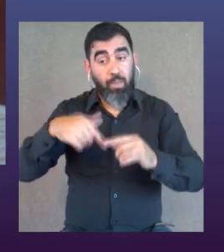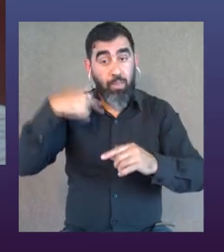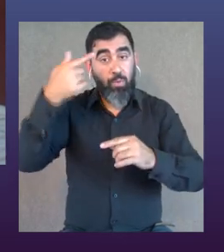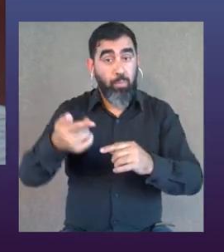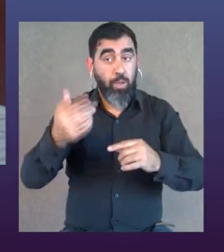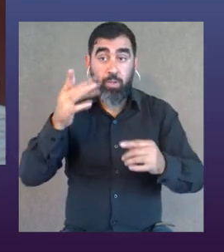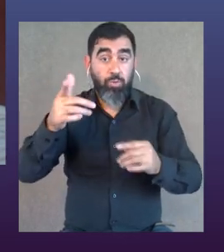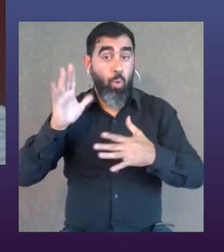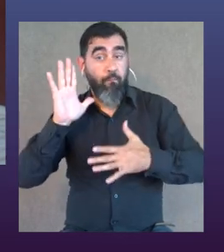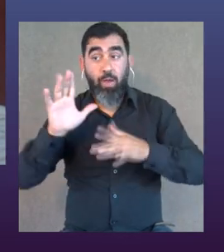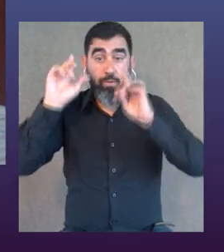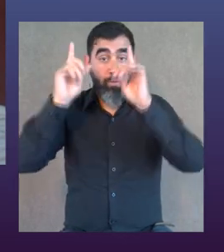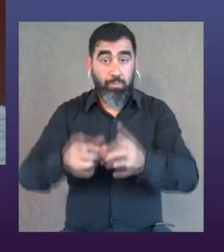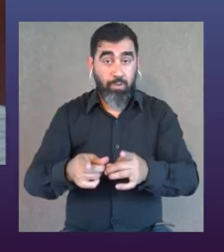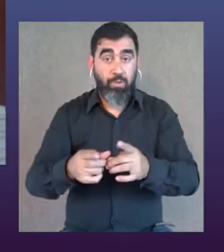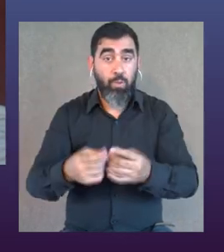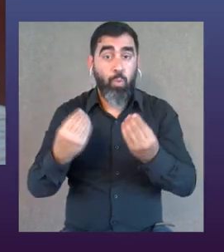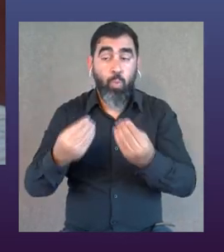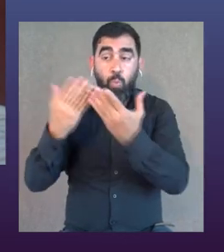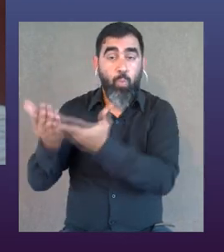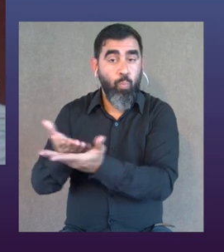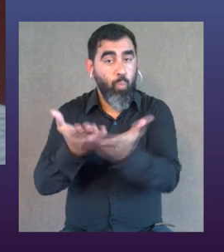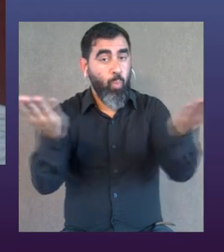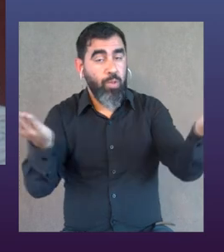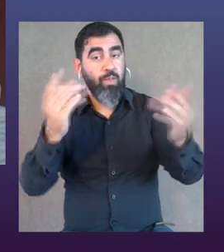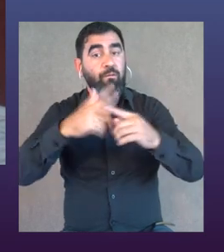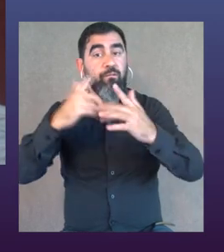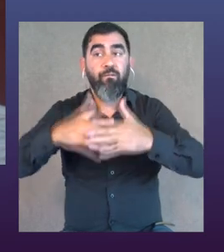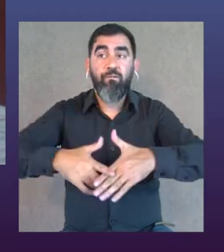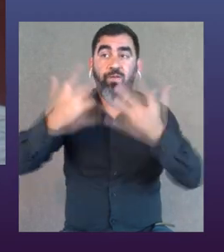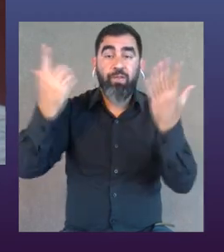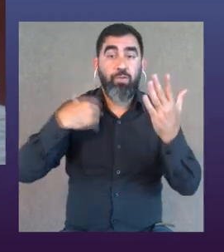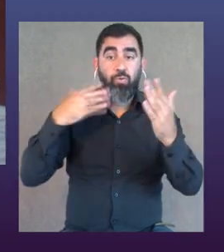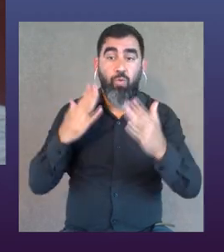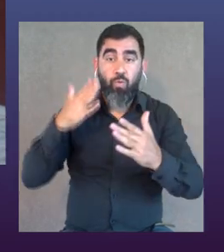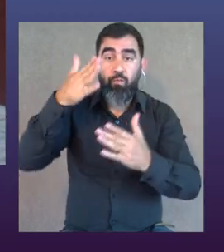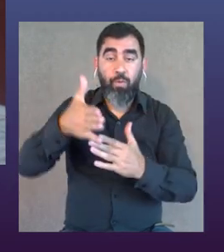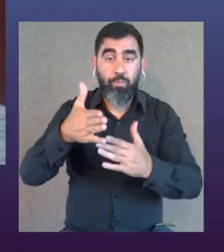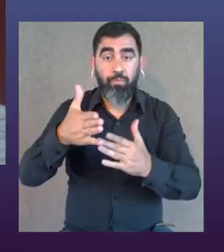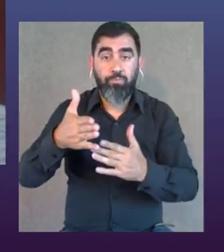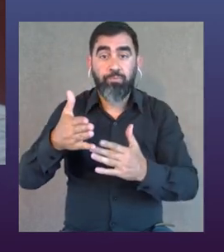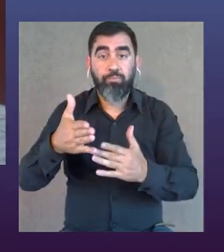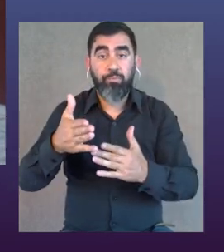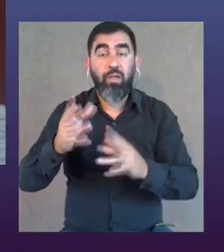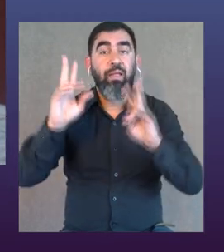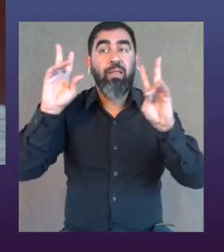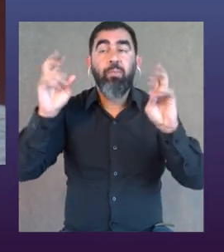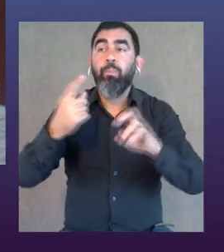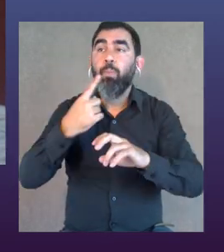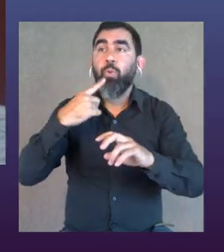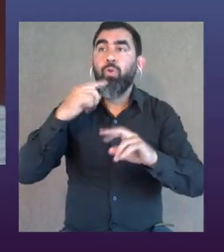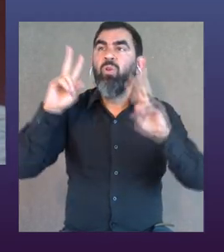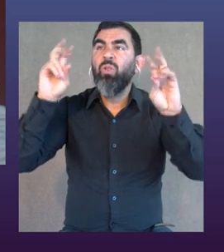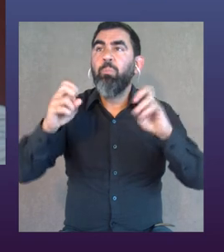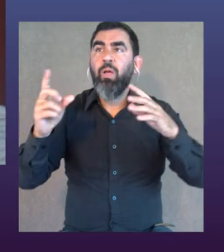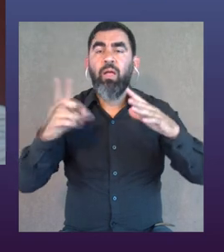después es una obra de danza cuando nos presentamos a los festivales también me parece que eso está bueno compartirlo con una